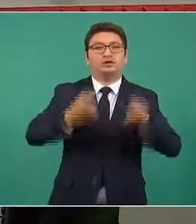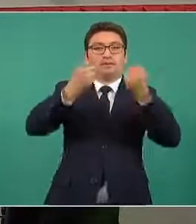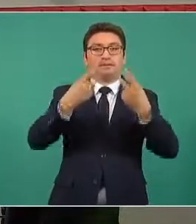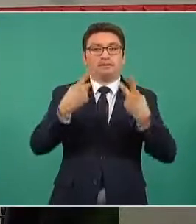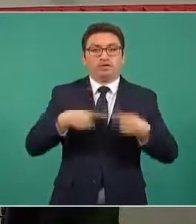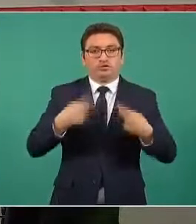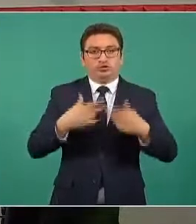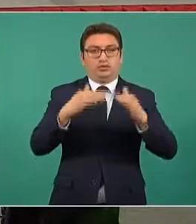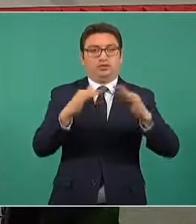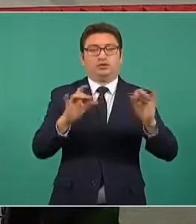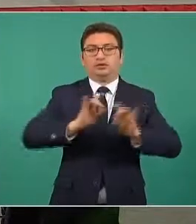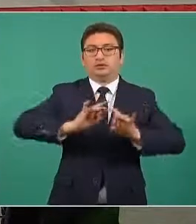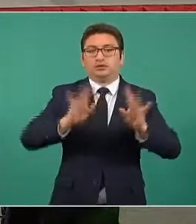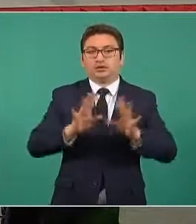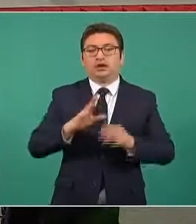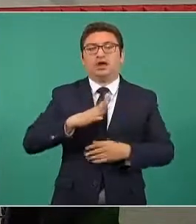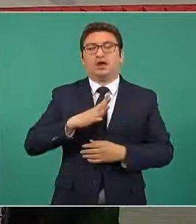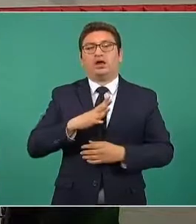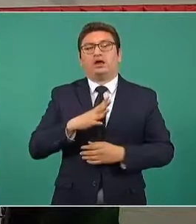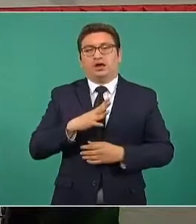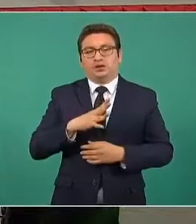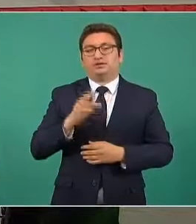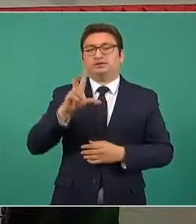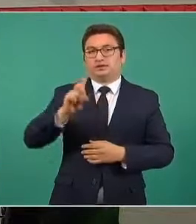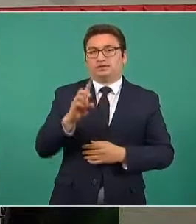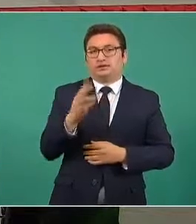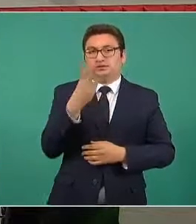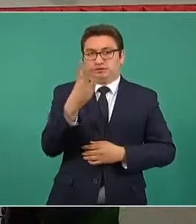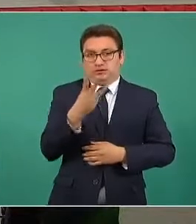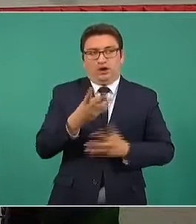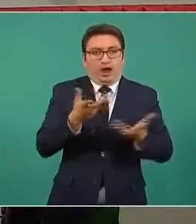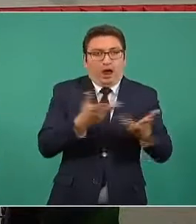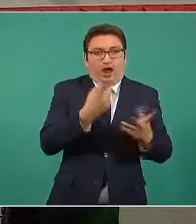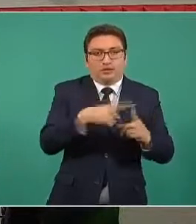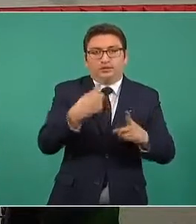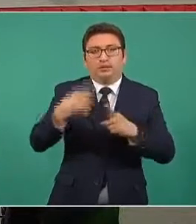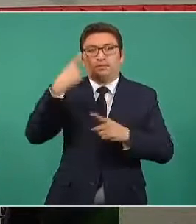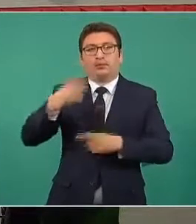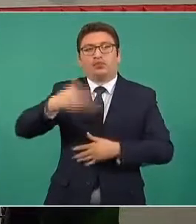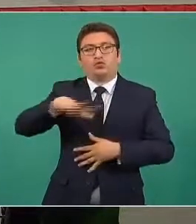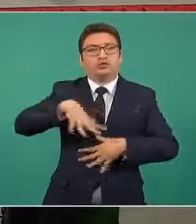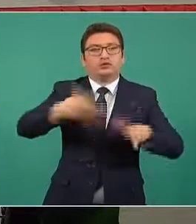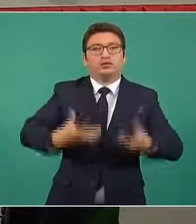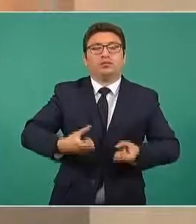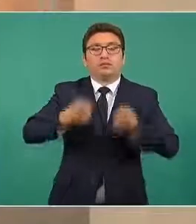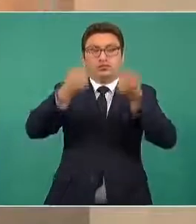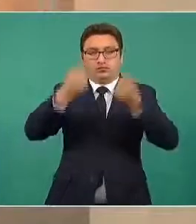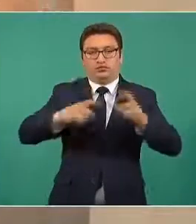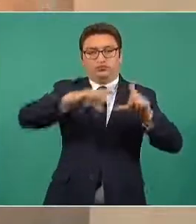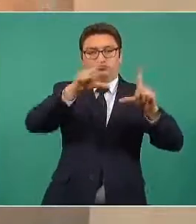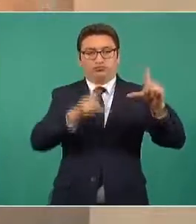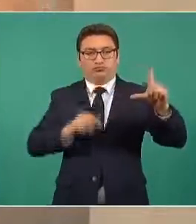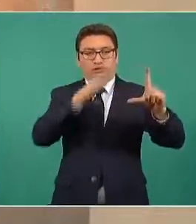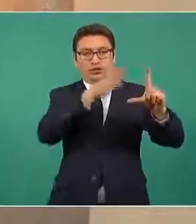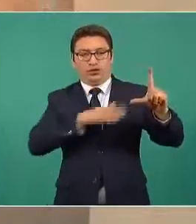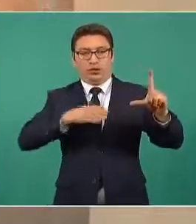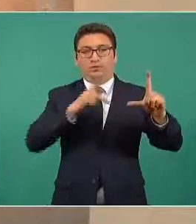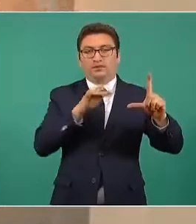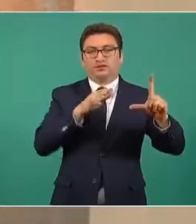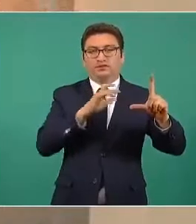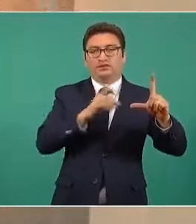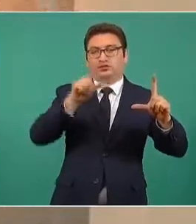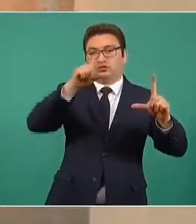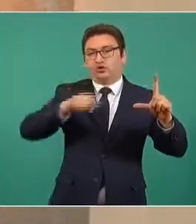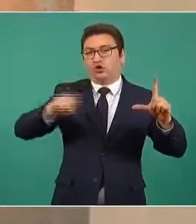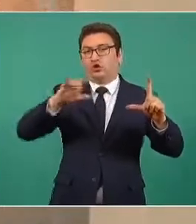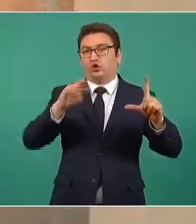humana en la mar, se cuentan con 33 operaciones de búsqueda y rescate, tanto en el Golfo como en el Pacífico, así como un